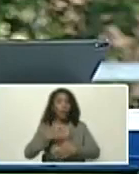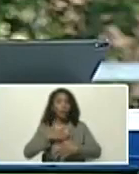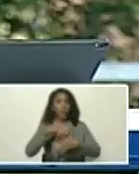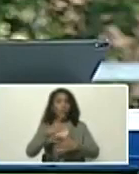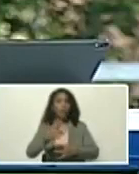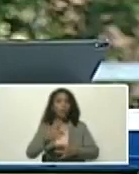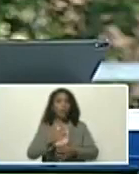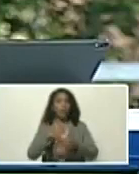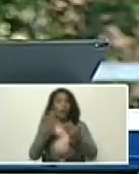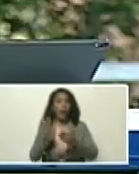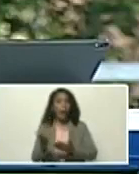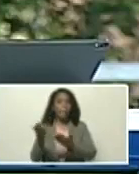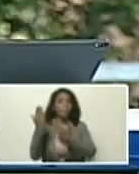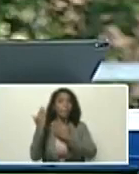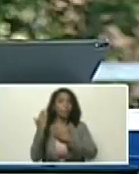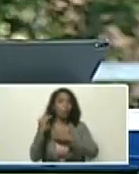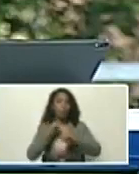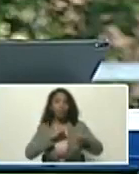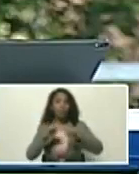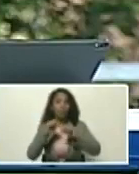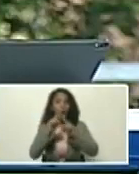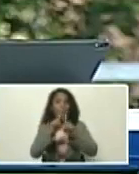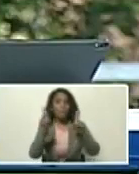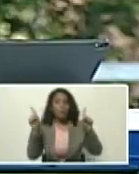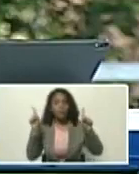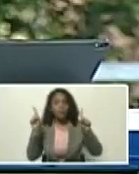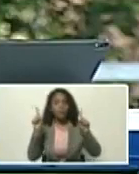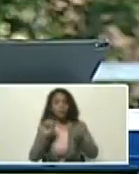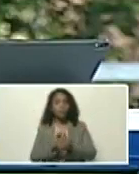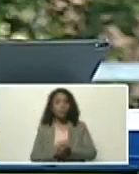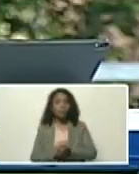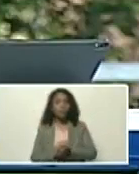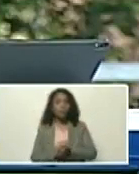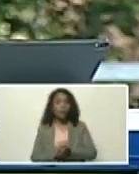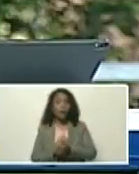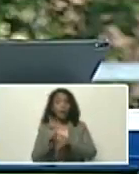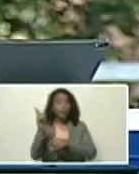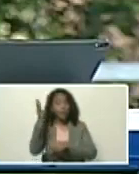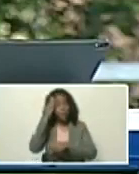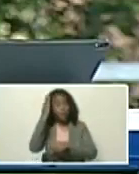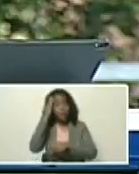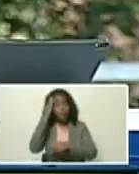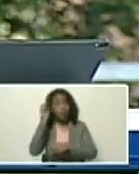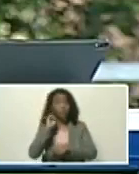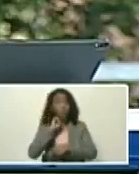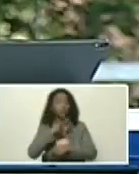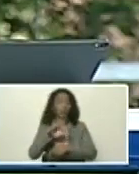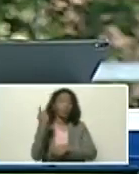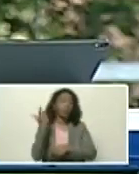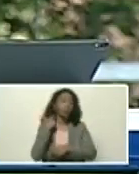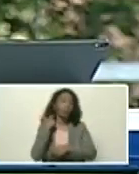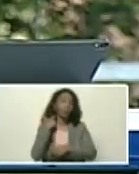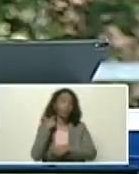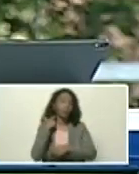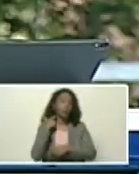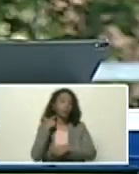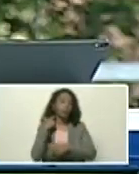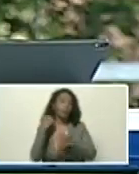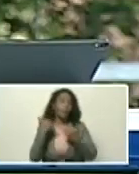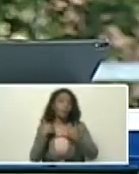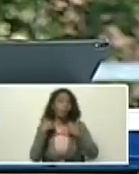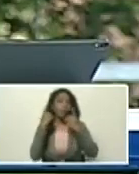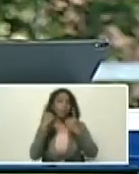que aportarán, a la acción climática, colectiva, por medio, de saberes, ancestrales, y autóctonos,